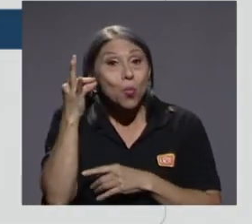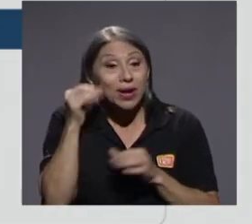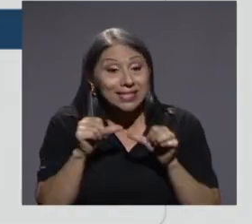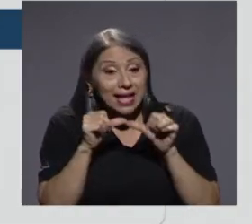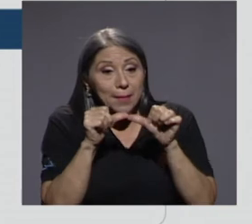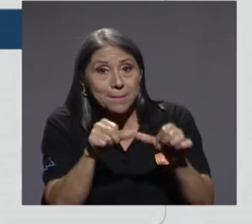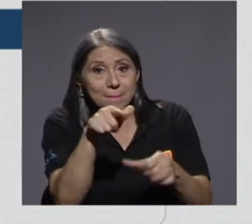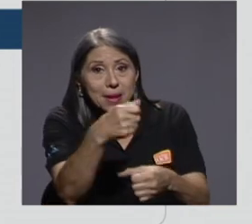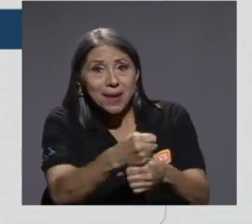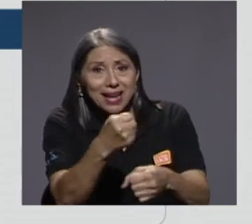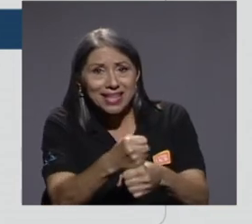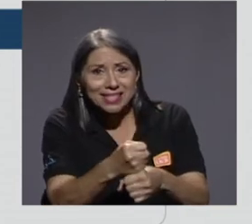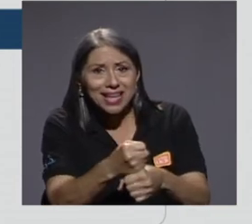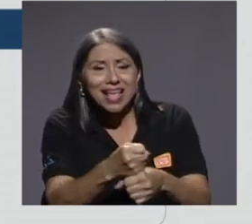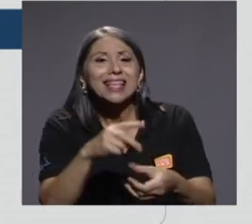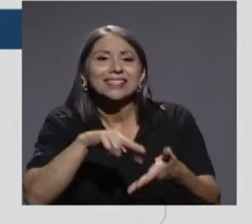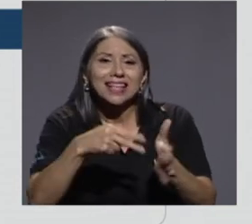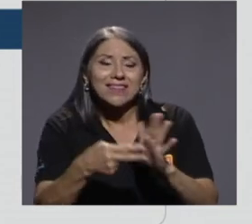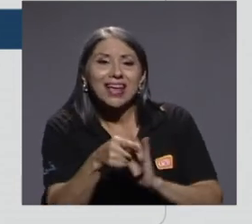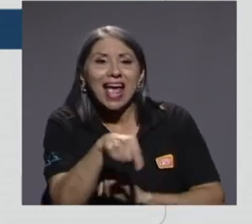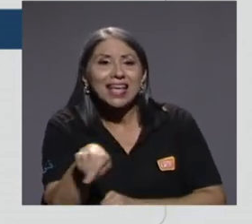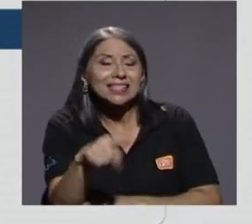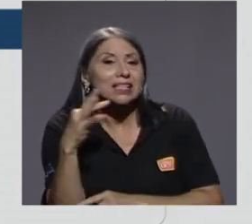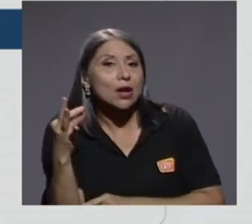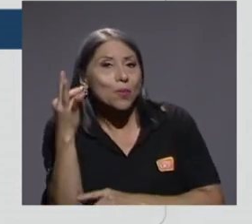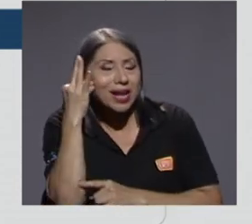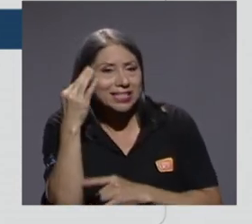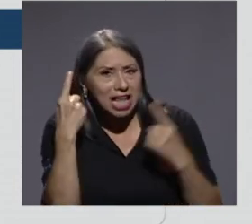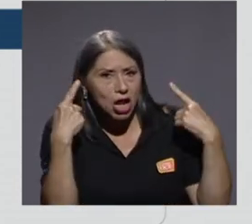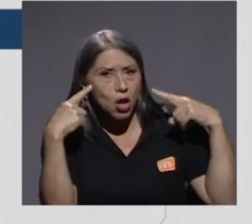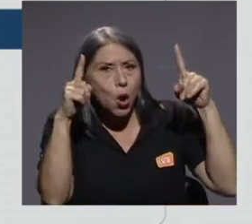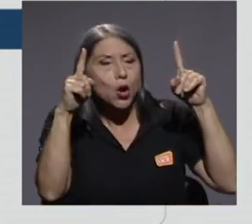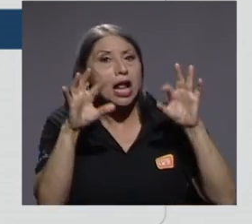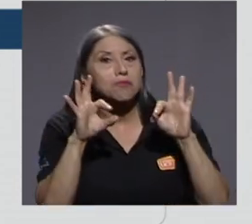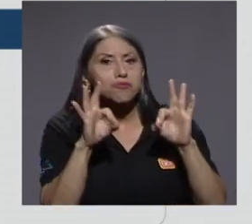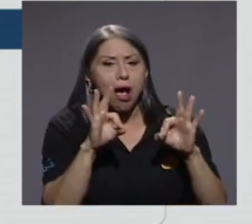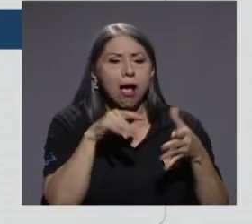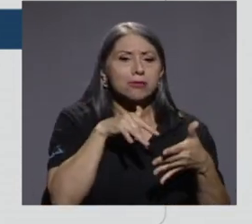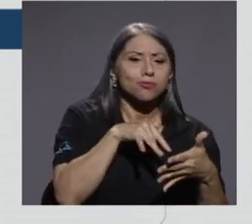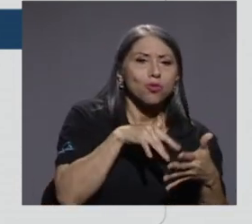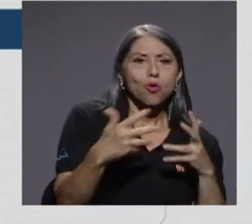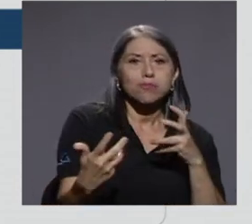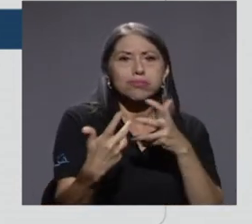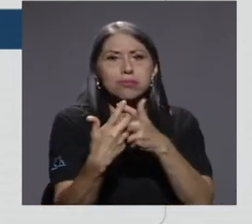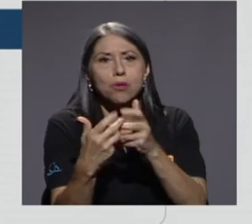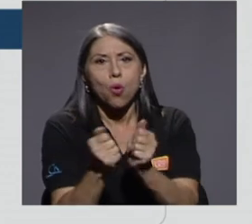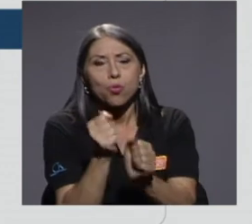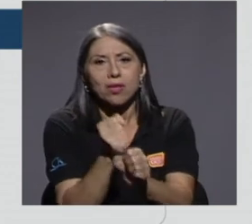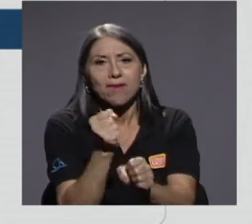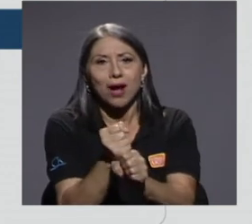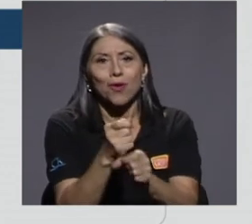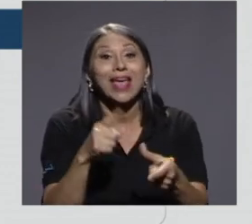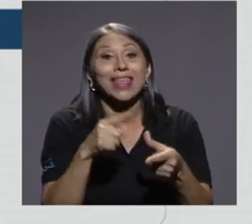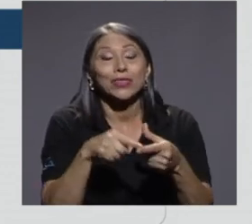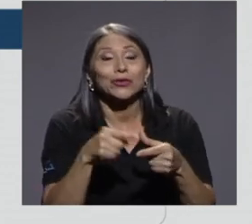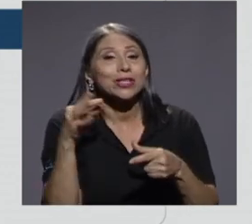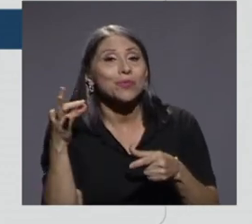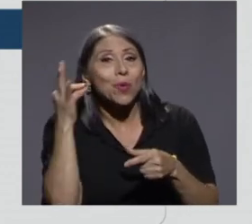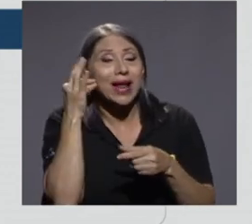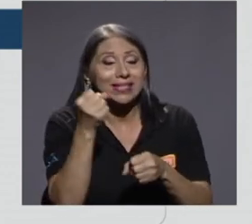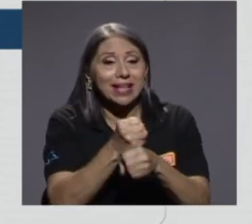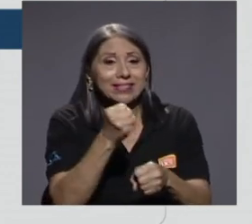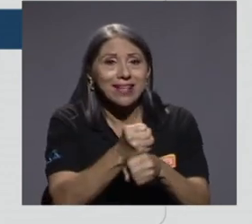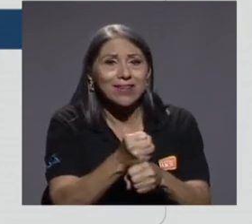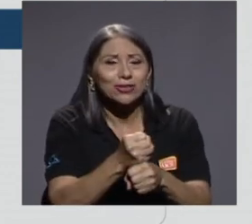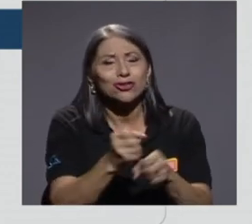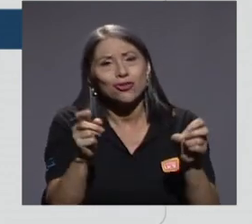aquellas que efectivamente tienden a lograr mejores emparejamientos. Y entonces, las mujeres ocupadas están menos expuestas a estos